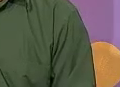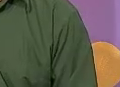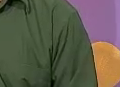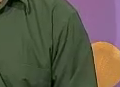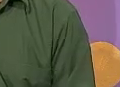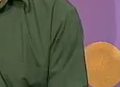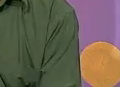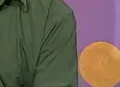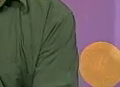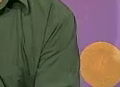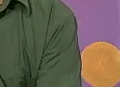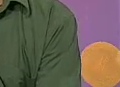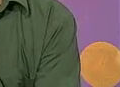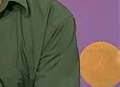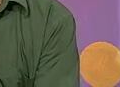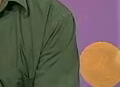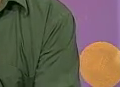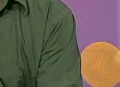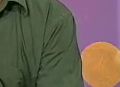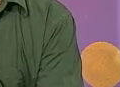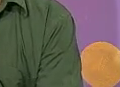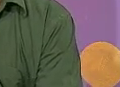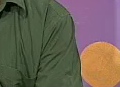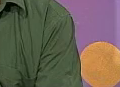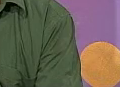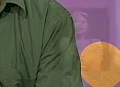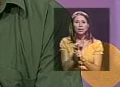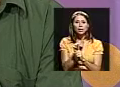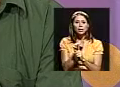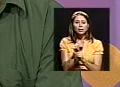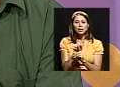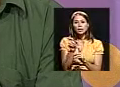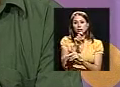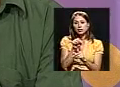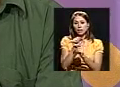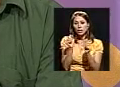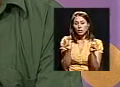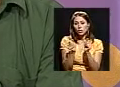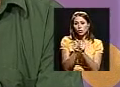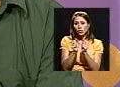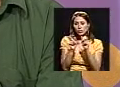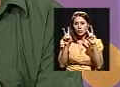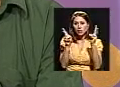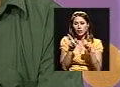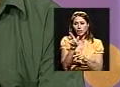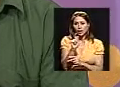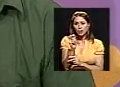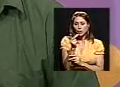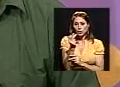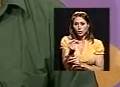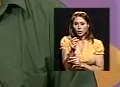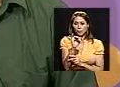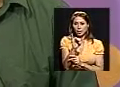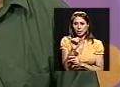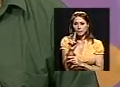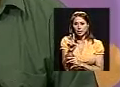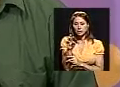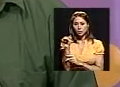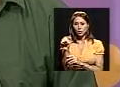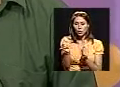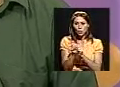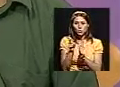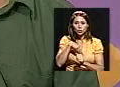Siguiendo con el caso de Doña Mariluz y para conocer sobre las pensiones de UG, sin validez y muerte, se encuentra con nosotros el jefe de pensiones de la Caja, él es